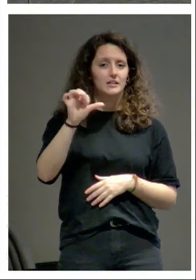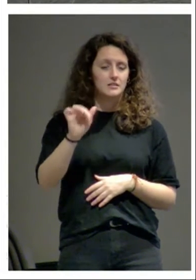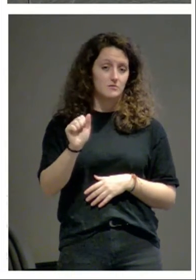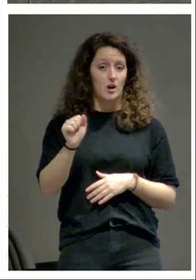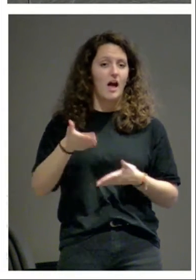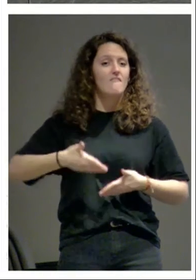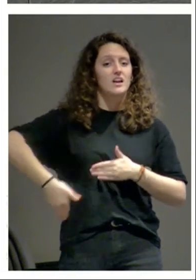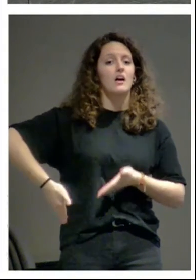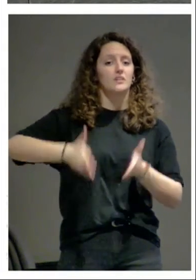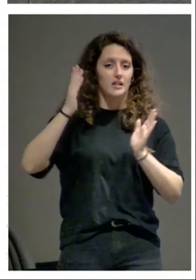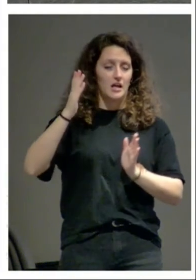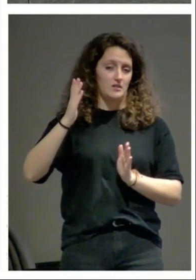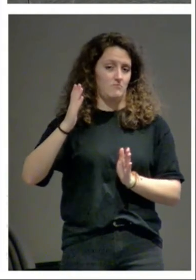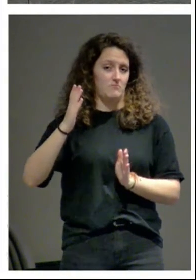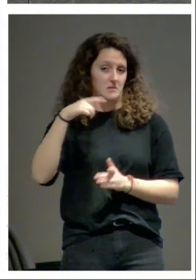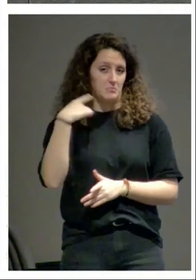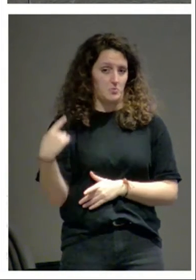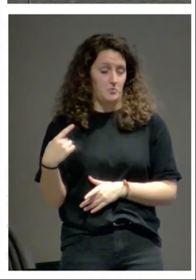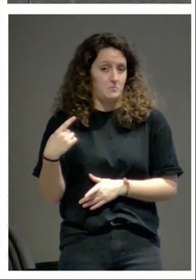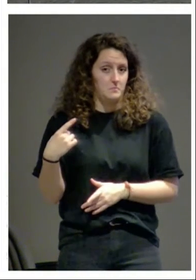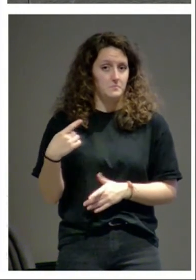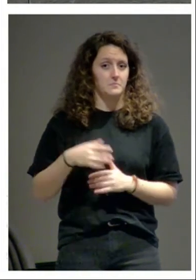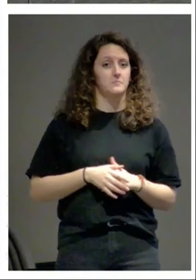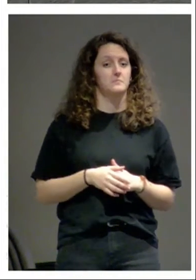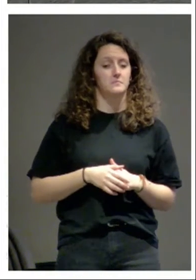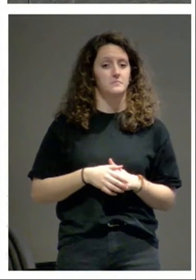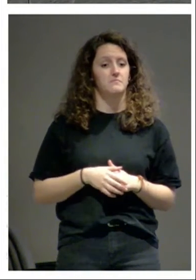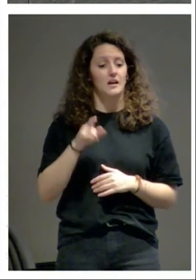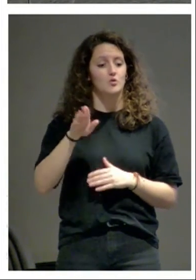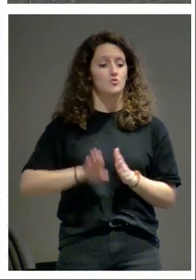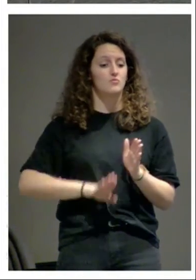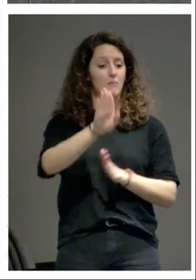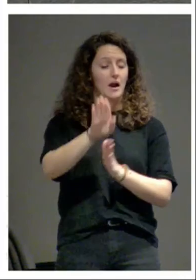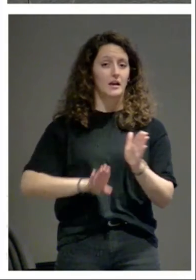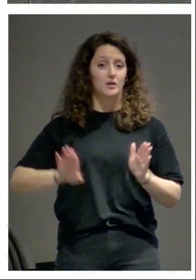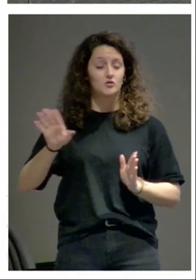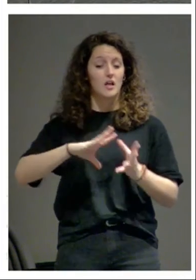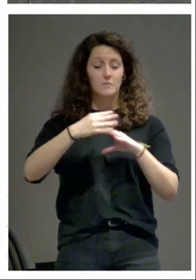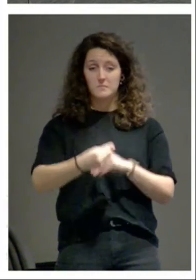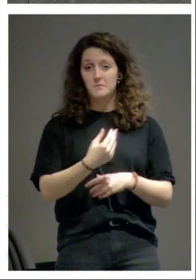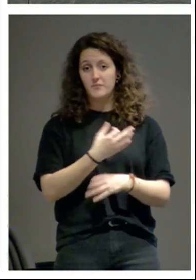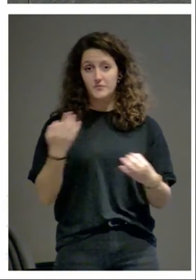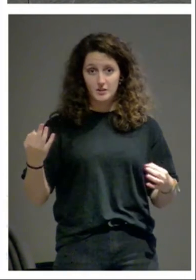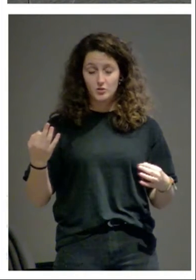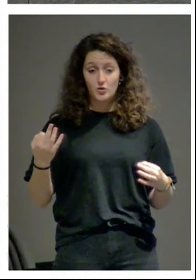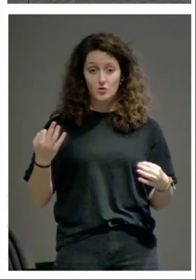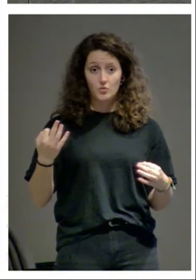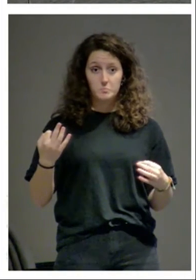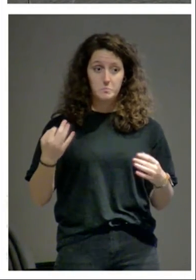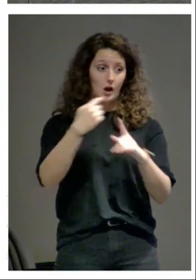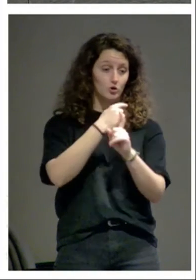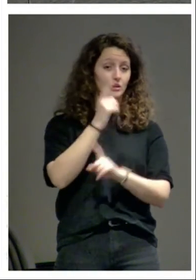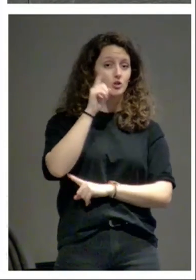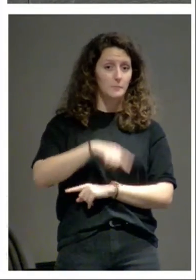Quipuzcoa no sé cómo se llamará bien ahí había unos barrancos y se está acomodando al terreno perfectamente y hacia el otro lado también